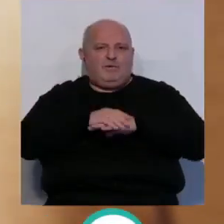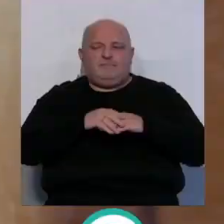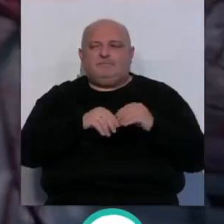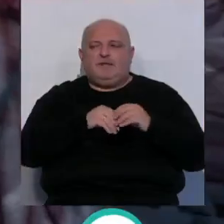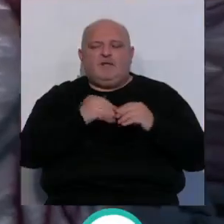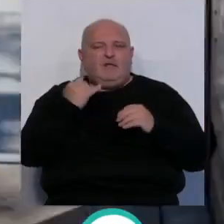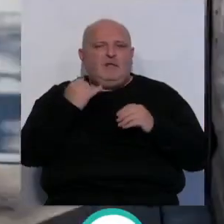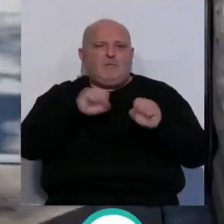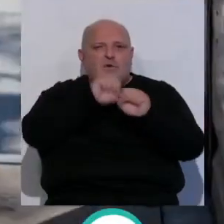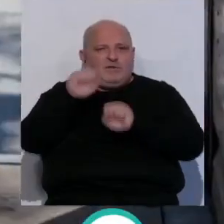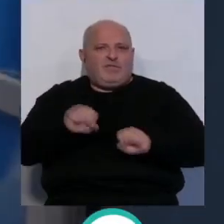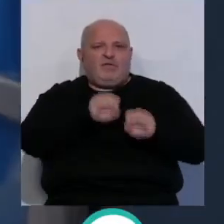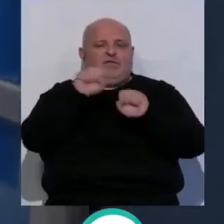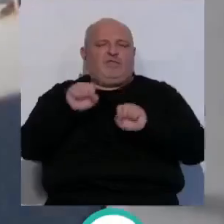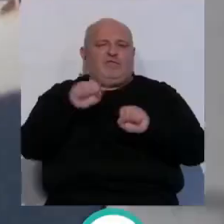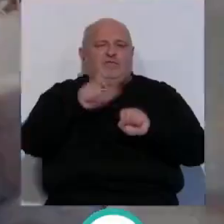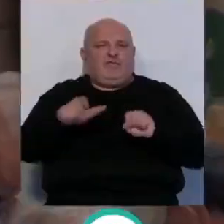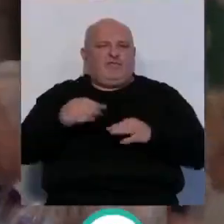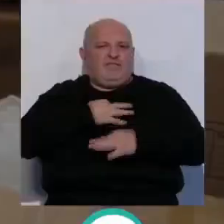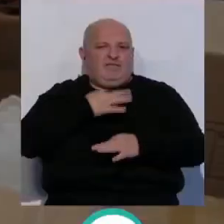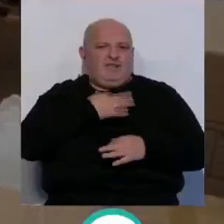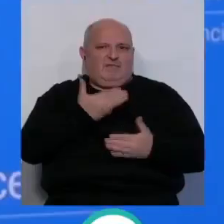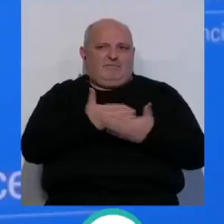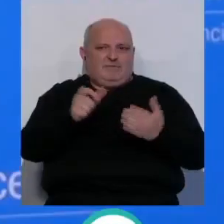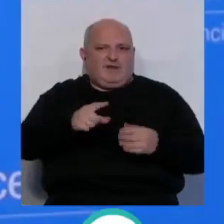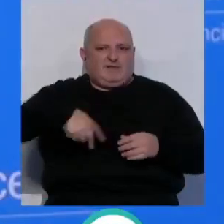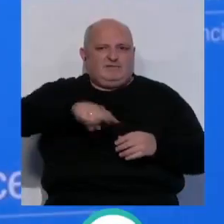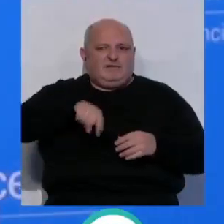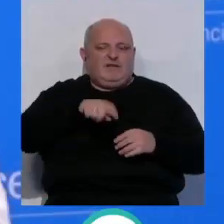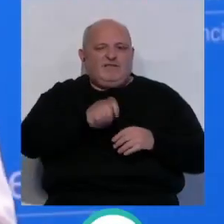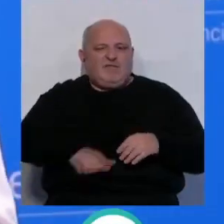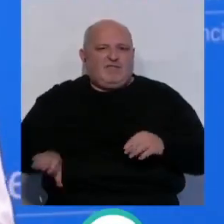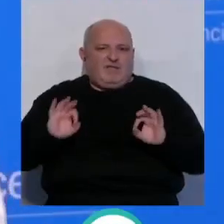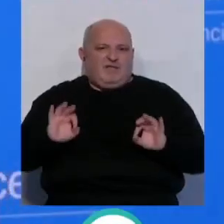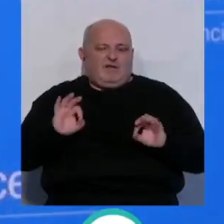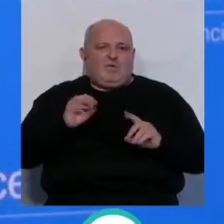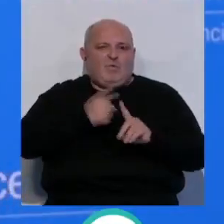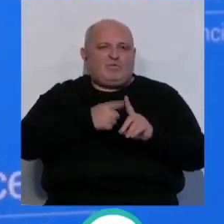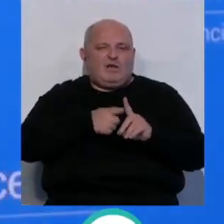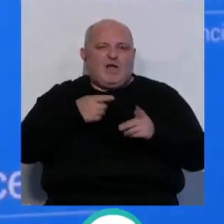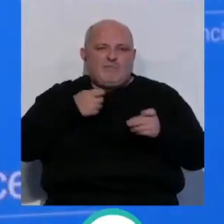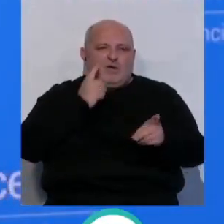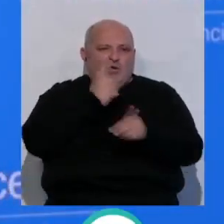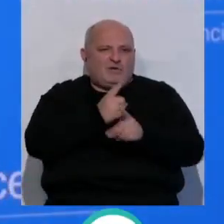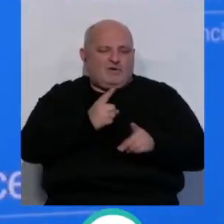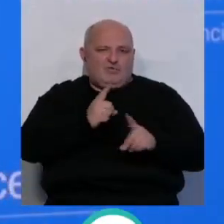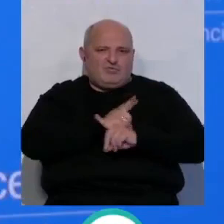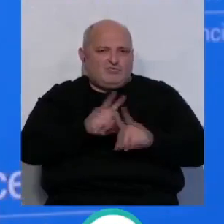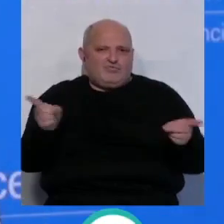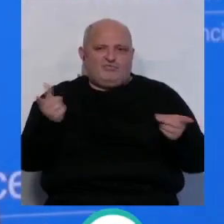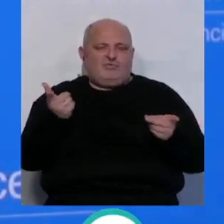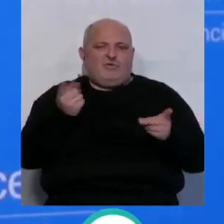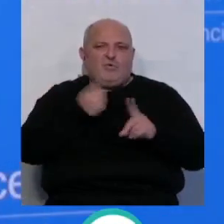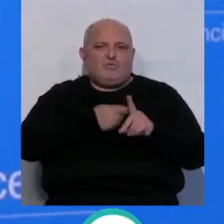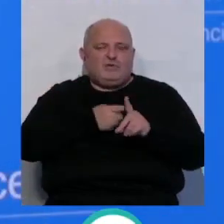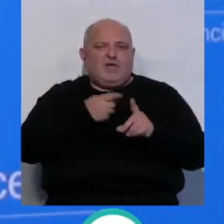que hay una protección de la población civil y de una forma especial de la infancia, que no se usan armas contra la población civil, que